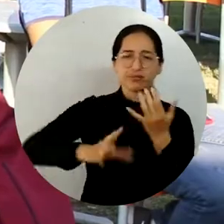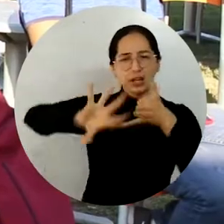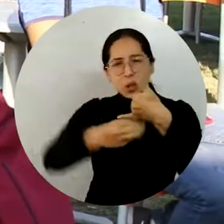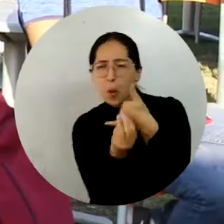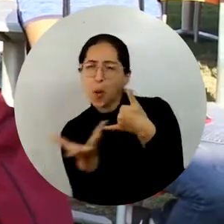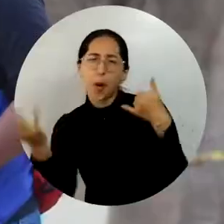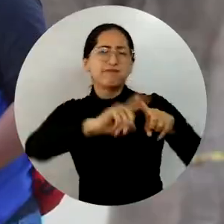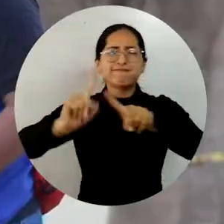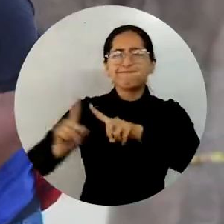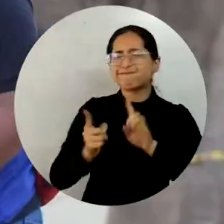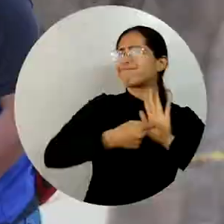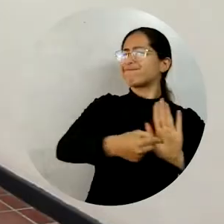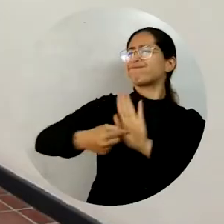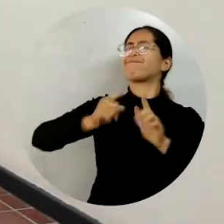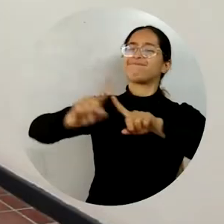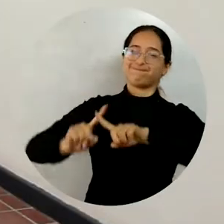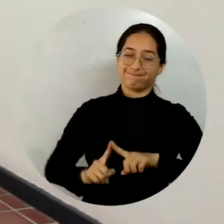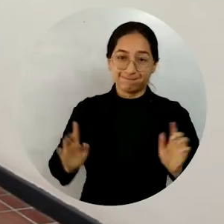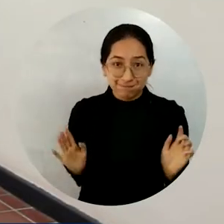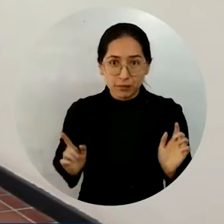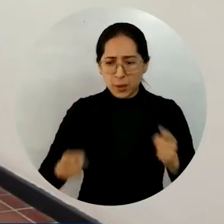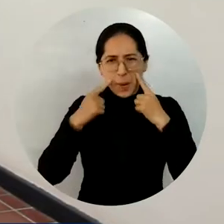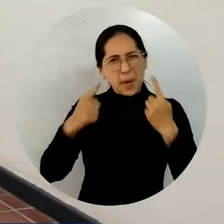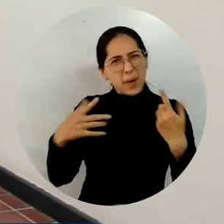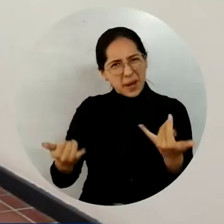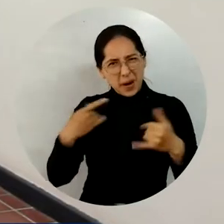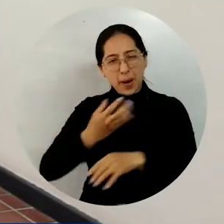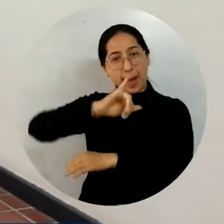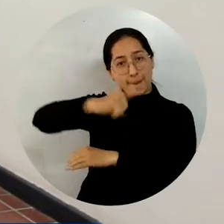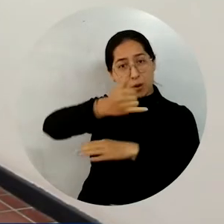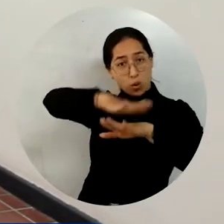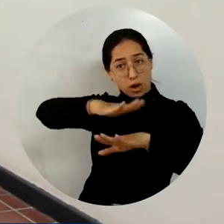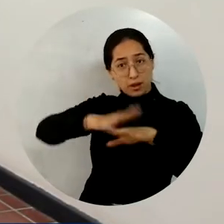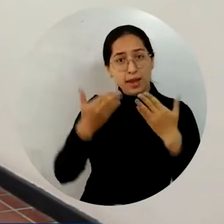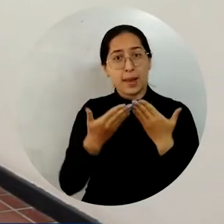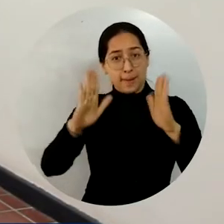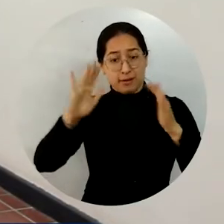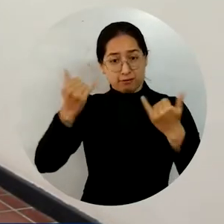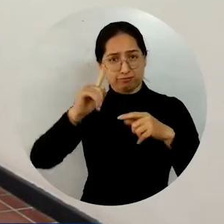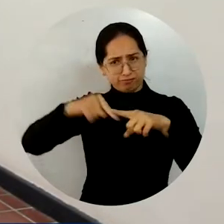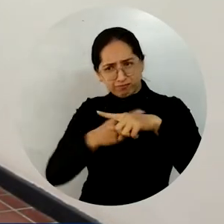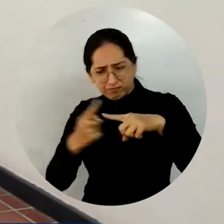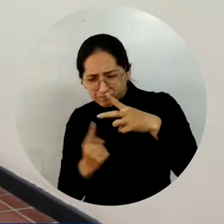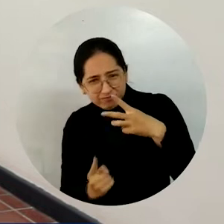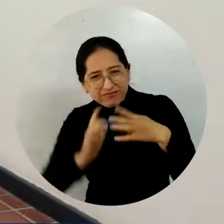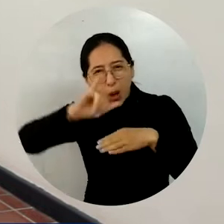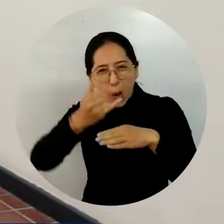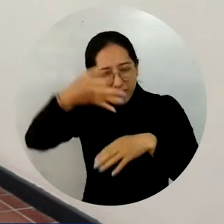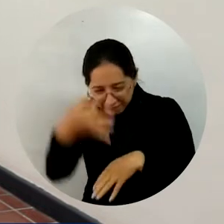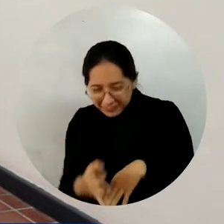muestras folclóricas, entre otras. Hemos tenido el éxito de esta apertura de los Jueves